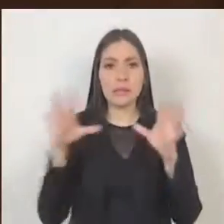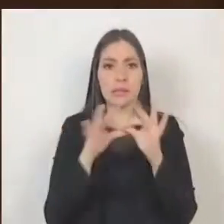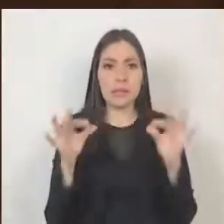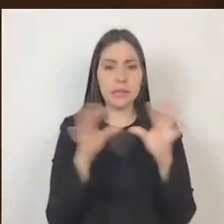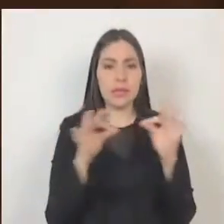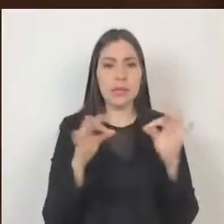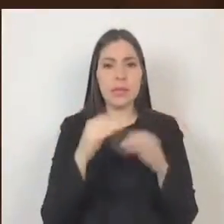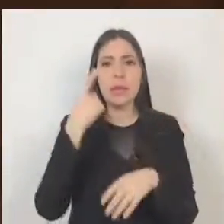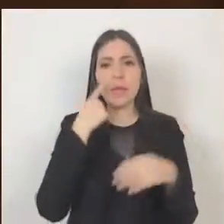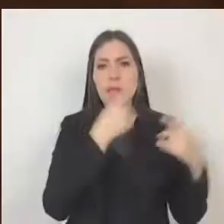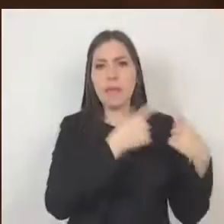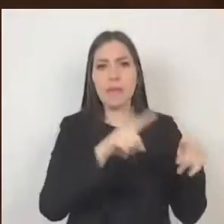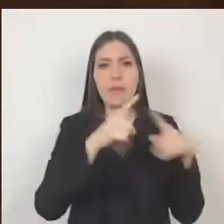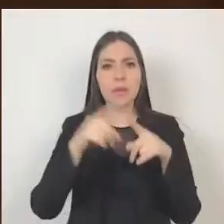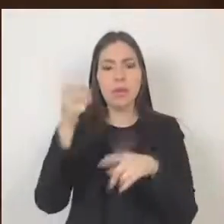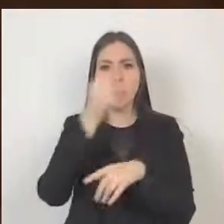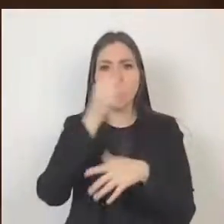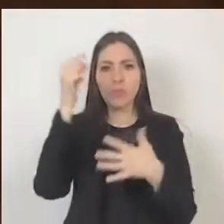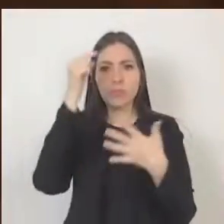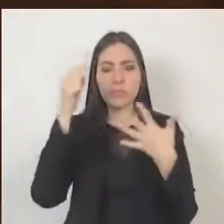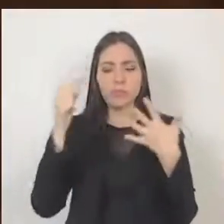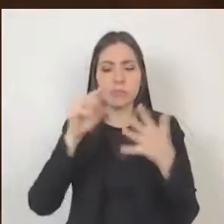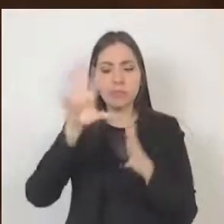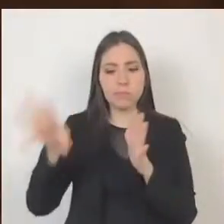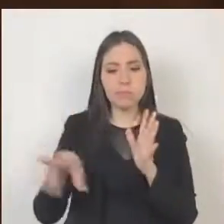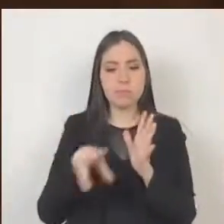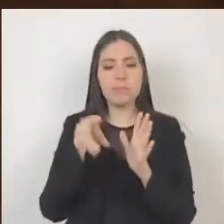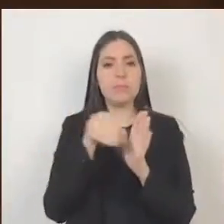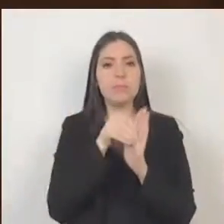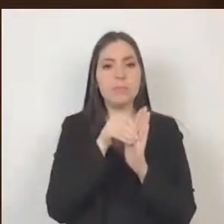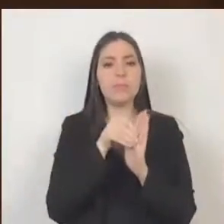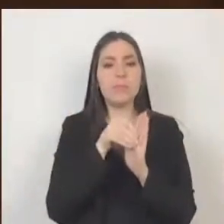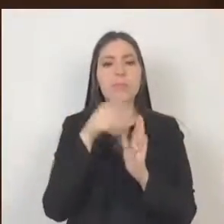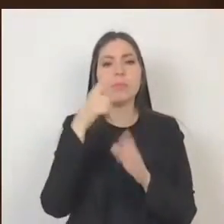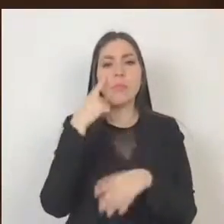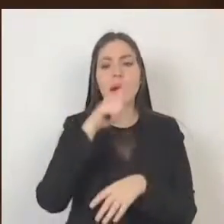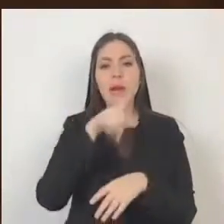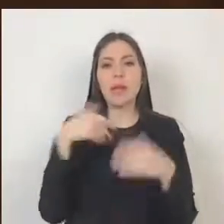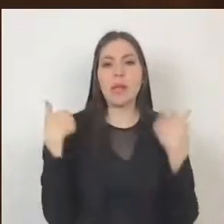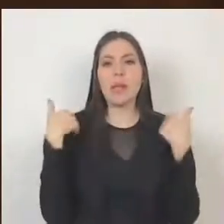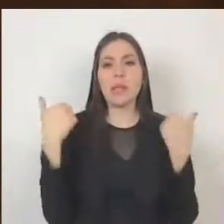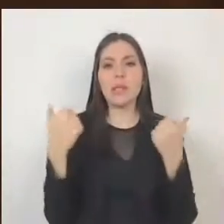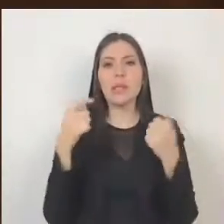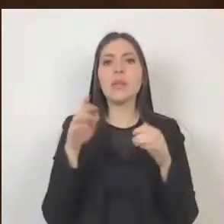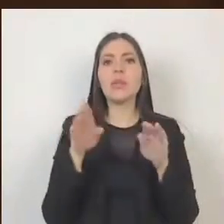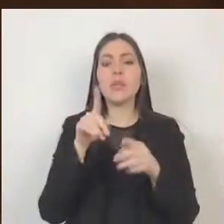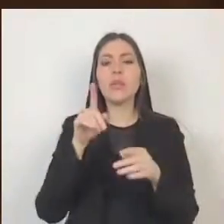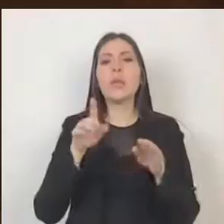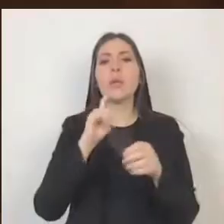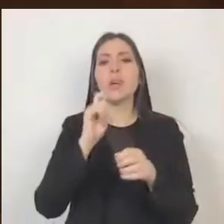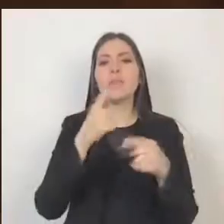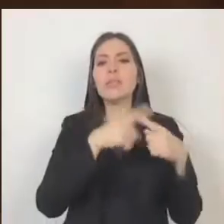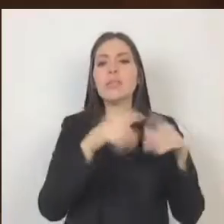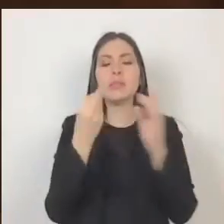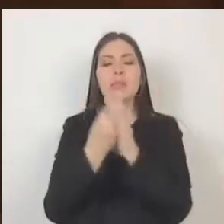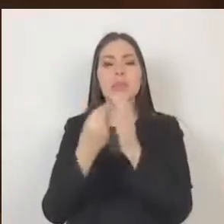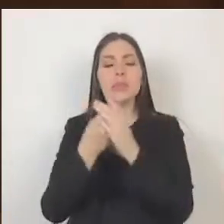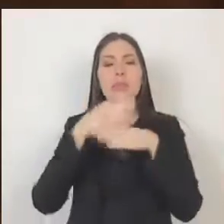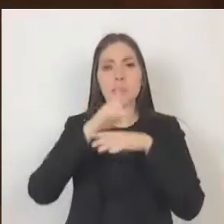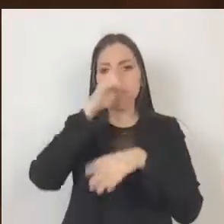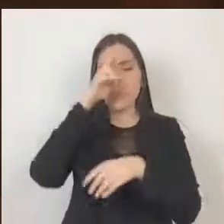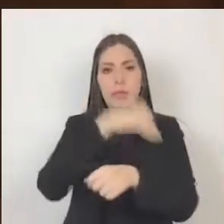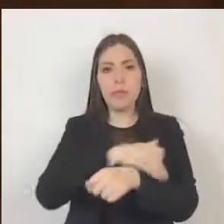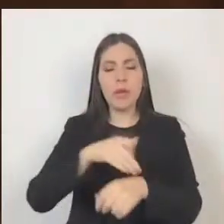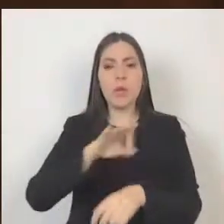los distintos ordenamientos que regulan las conductas constitutivas de violencia familiar, para brindar una